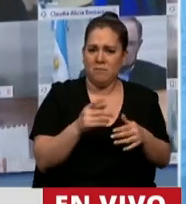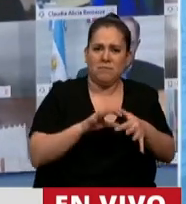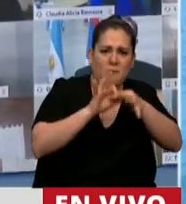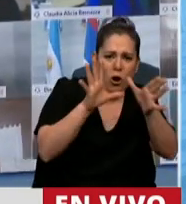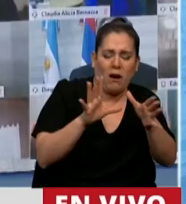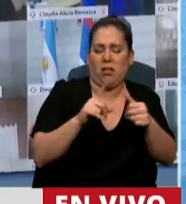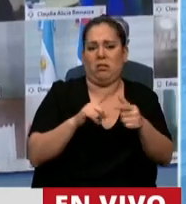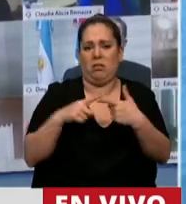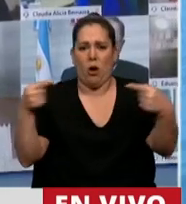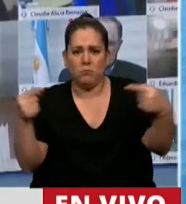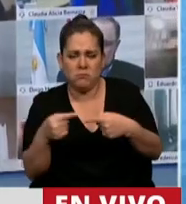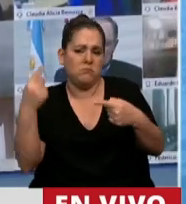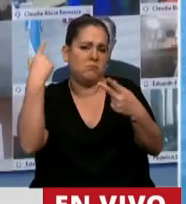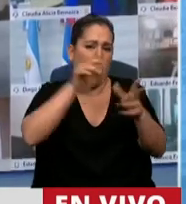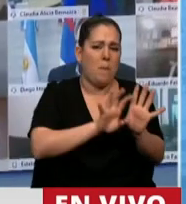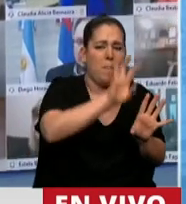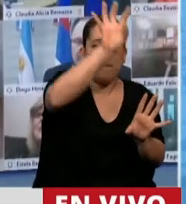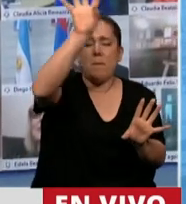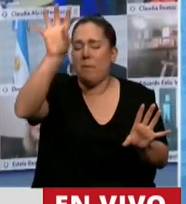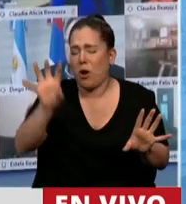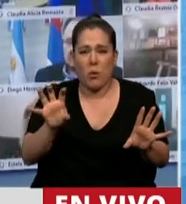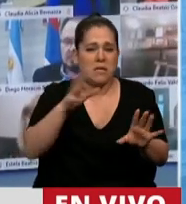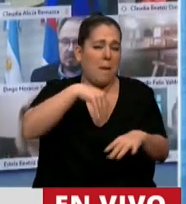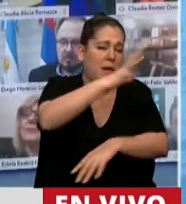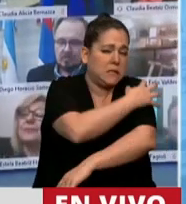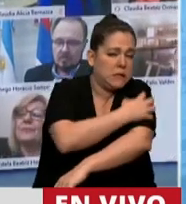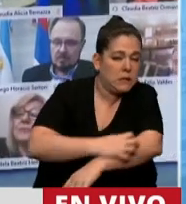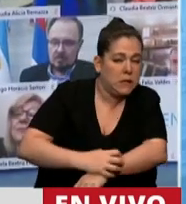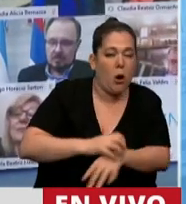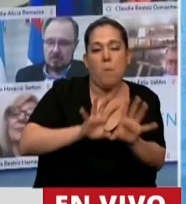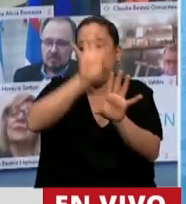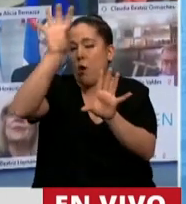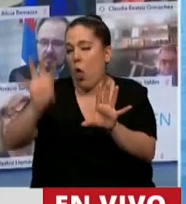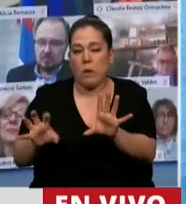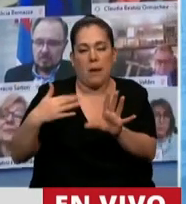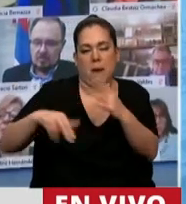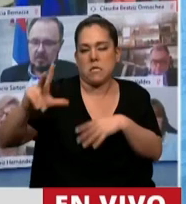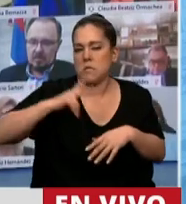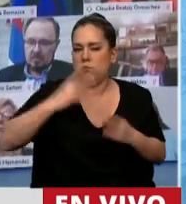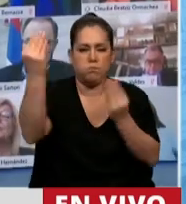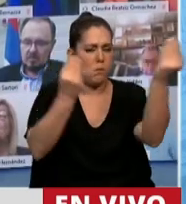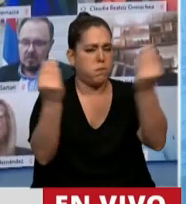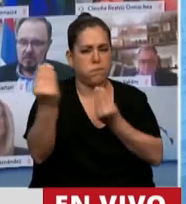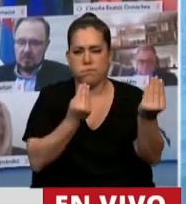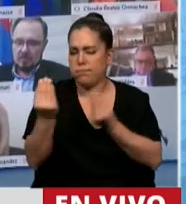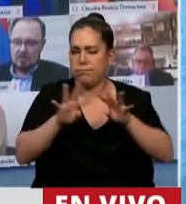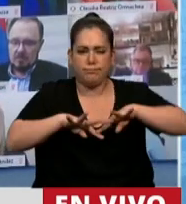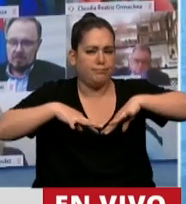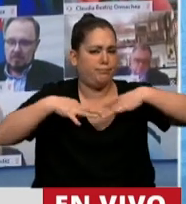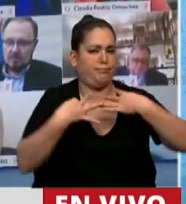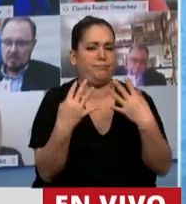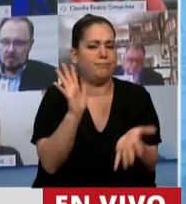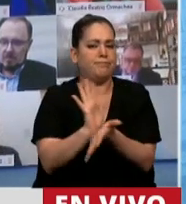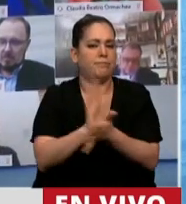desde las provincias más postergadas hasta las más ricas, representamos el crisol de valores que representa una república,